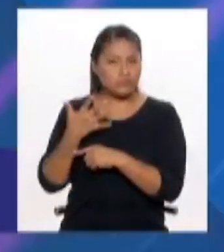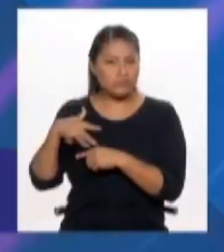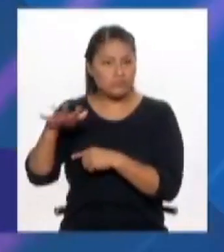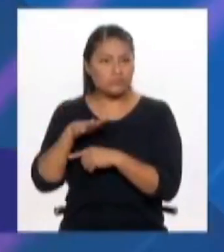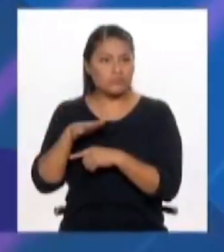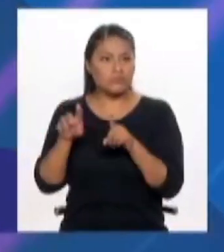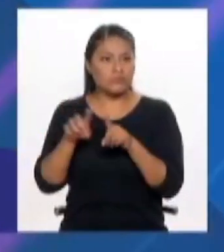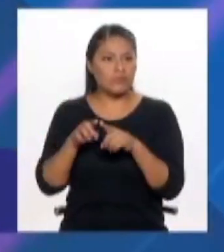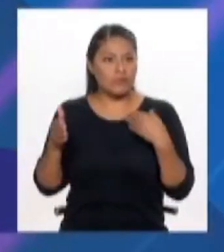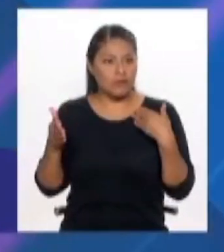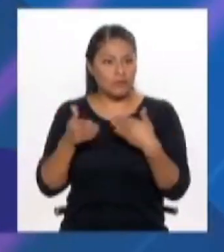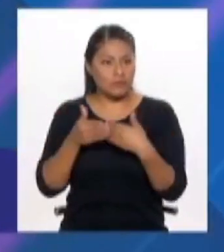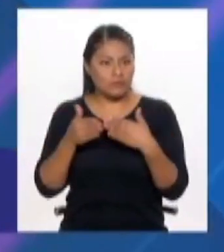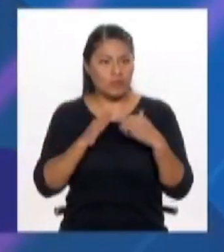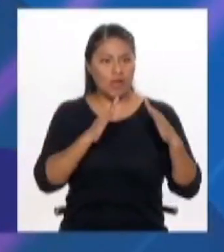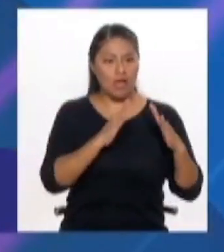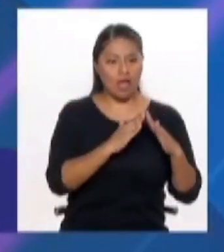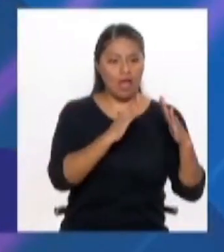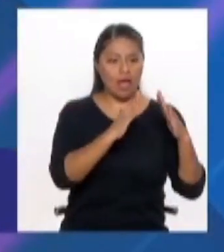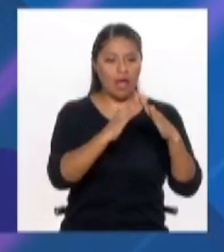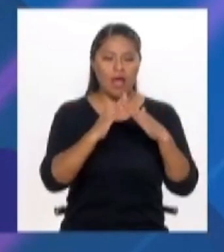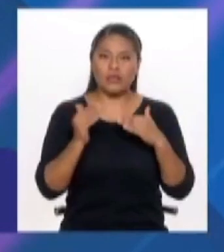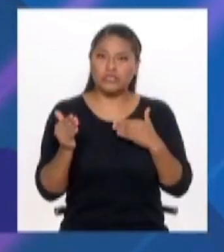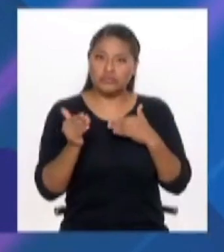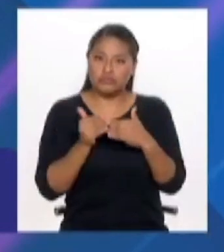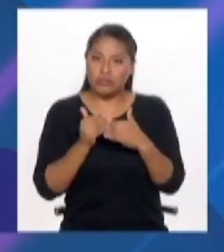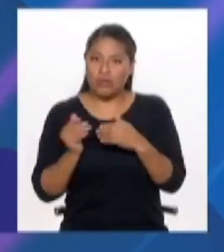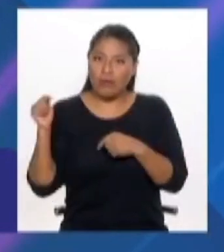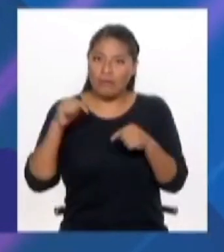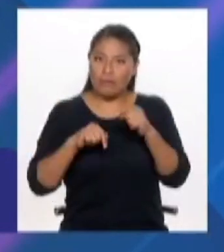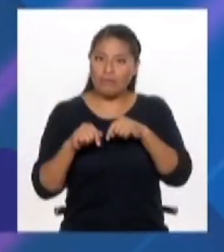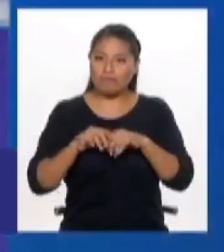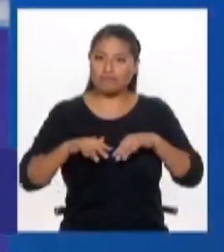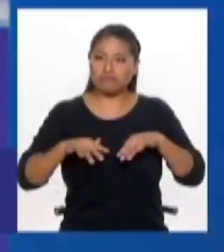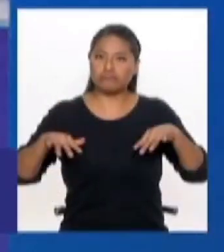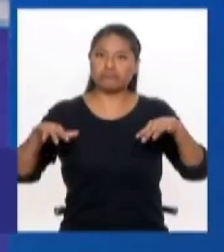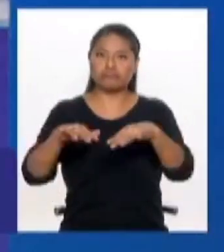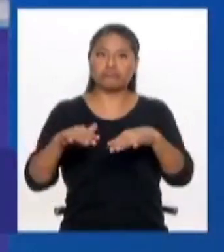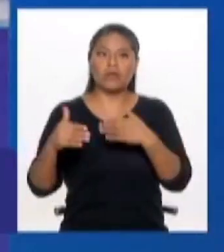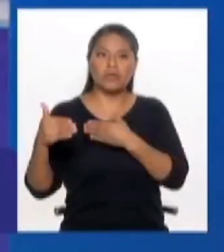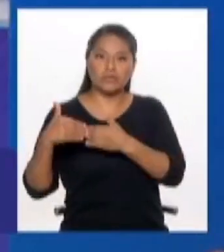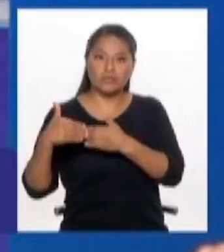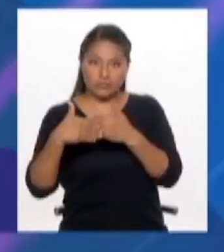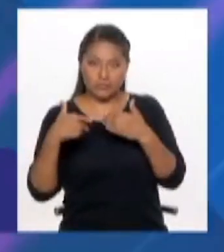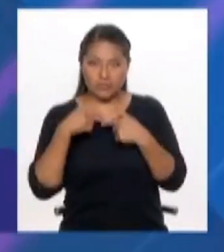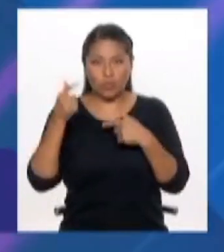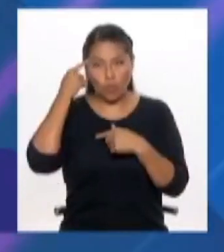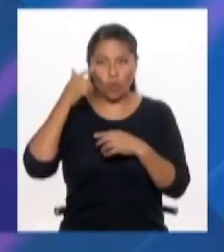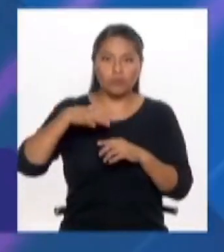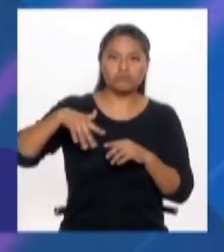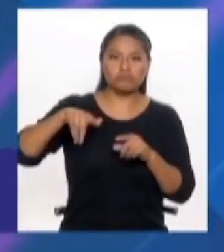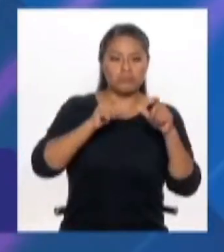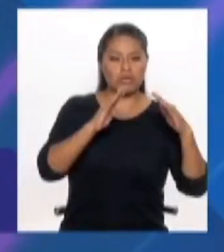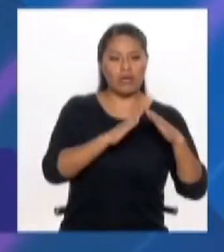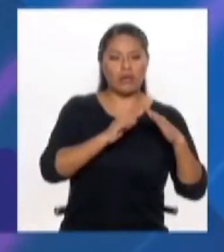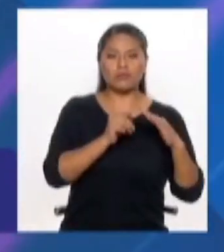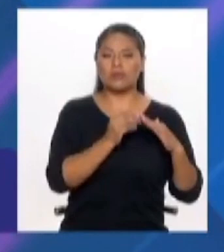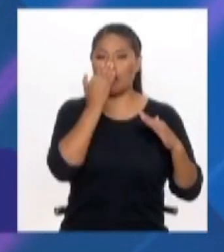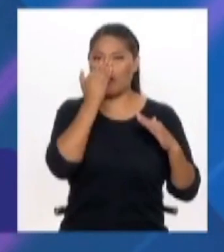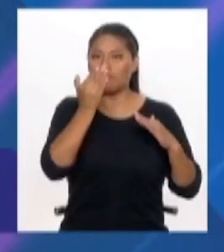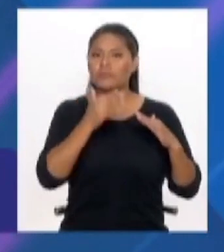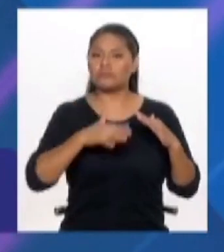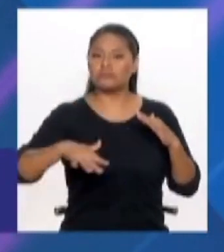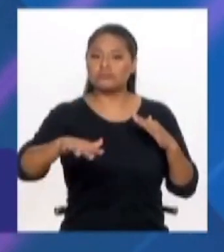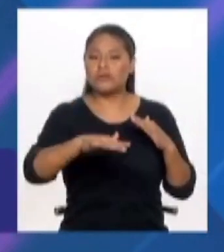Que están cerca de nuestras casas, ¿no? Y ahí la idea de que todo debe estar cerca del radio donde uno vive es crucial,